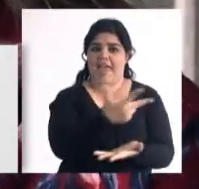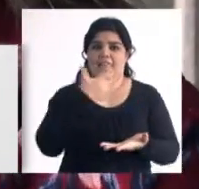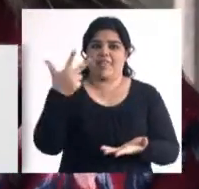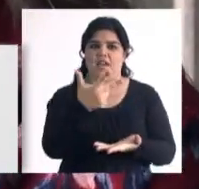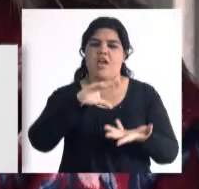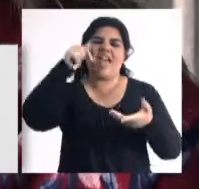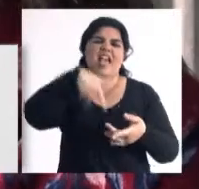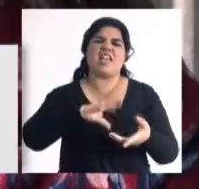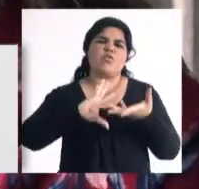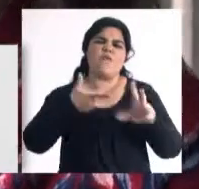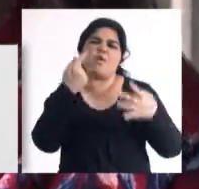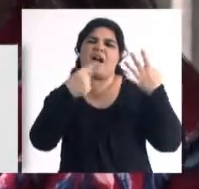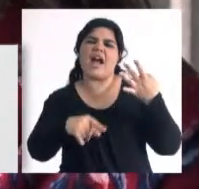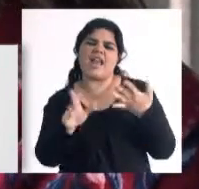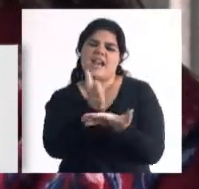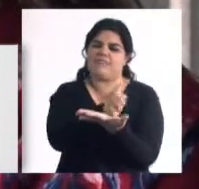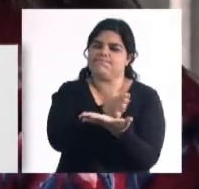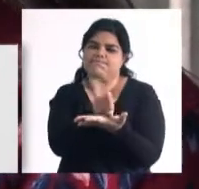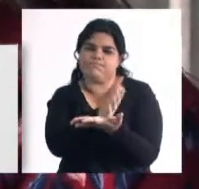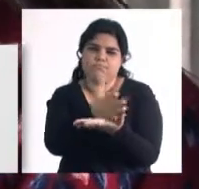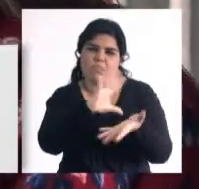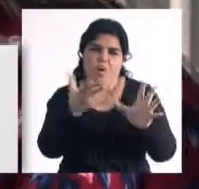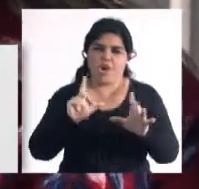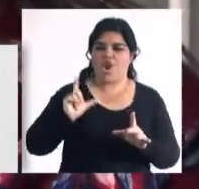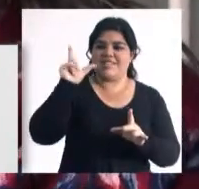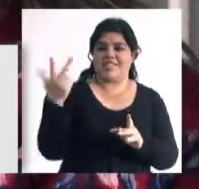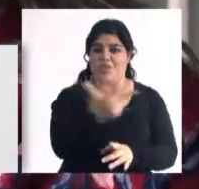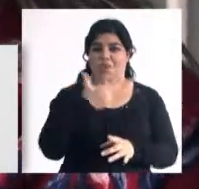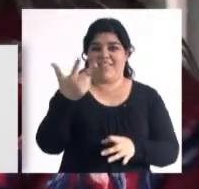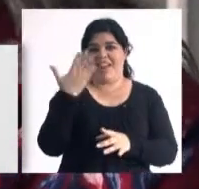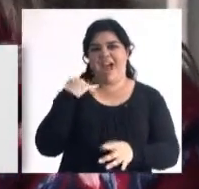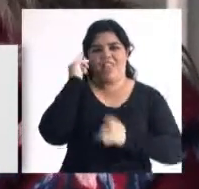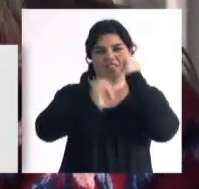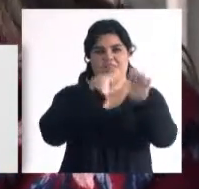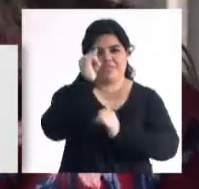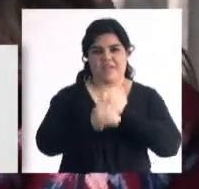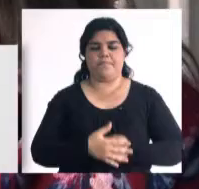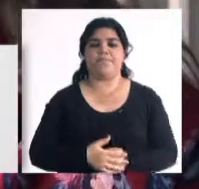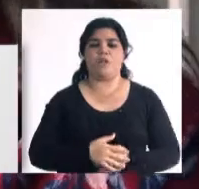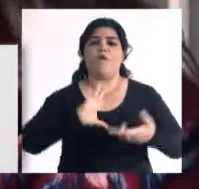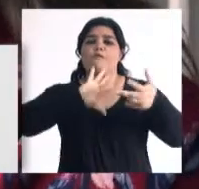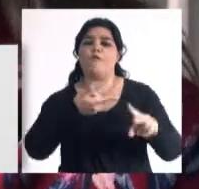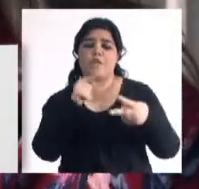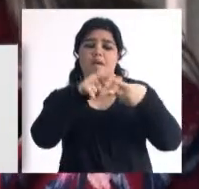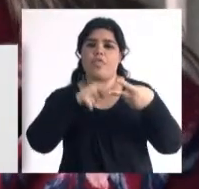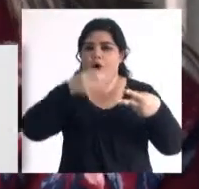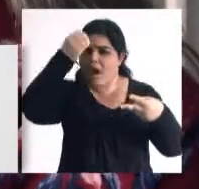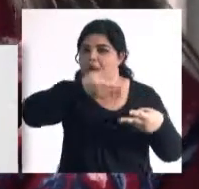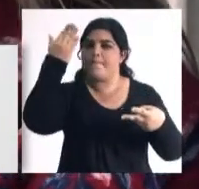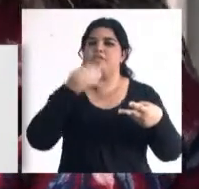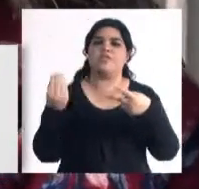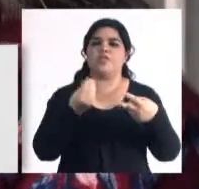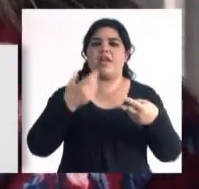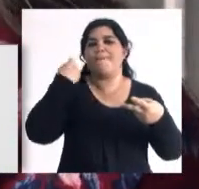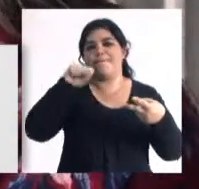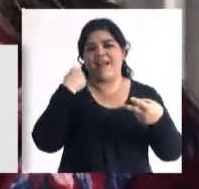intermedia de estas tres Licenciaturas que te he nombrado. Sí tiene dos tramos específicos, que son los de